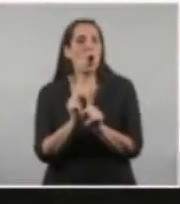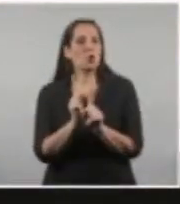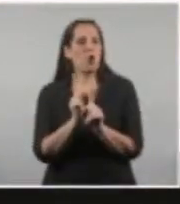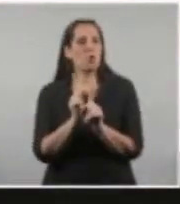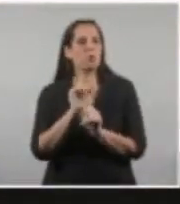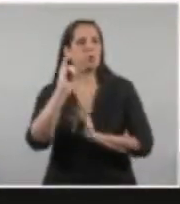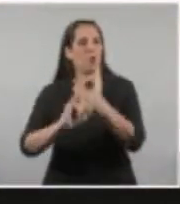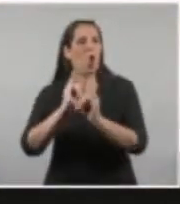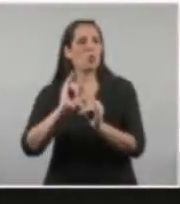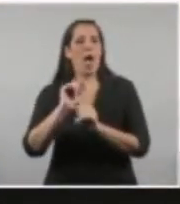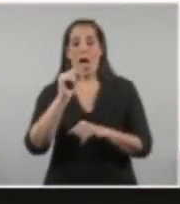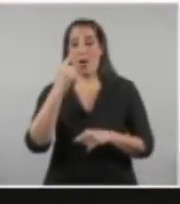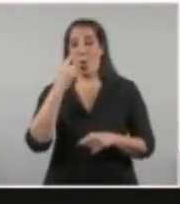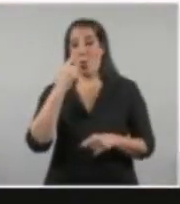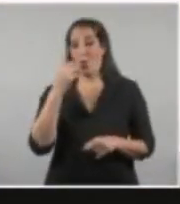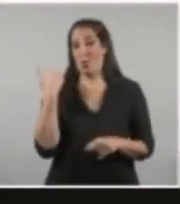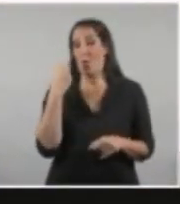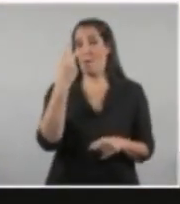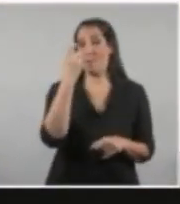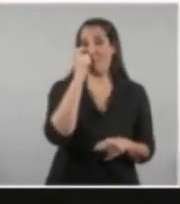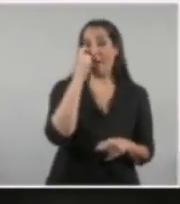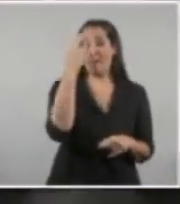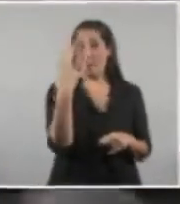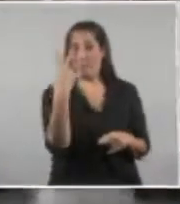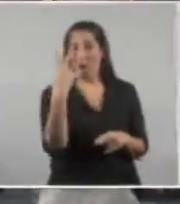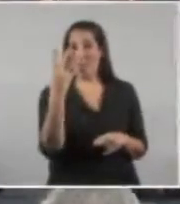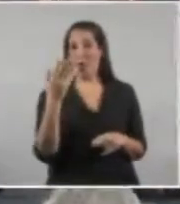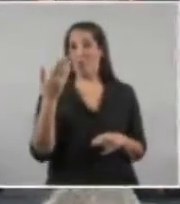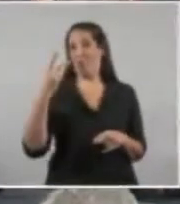el 24, antes de ayer, el 24 de marzo.